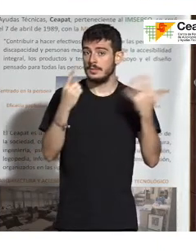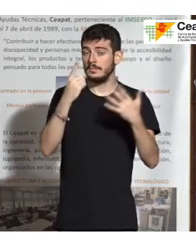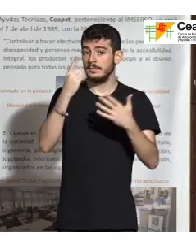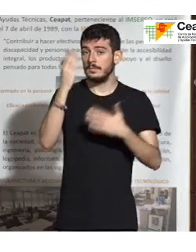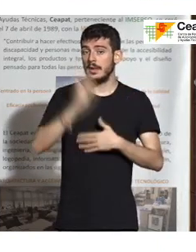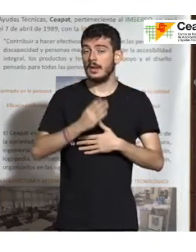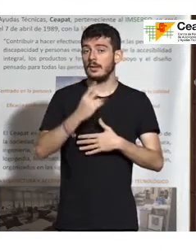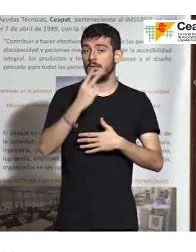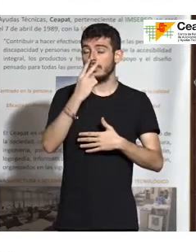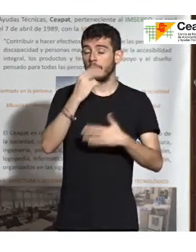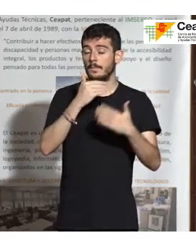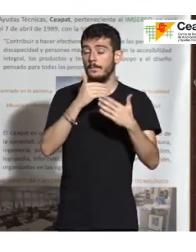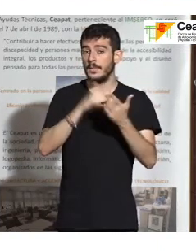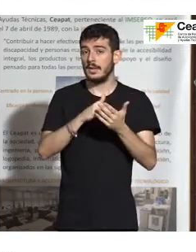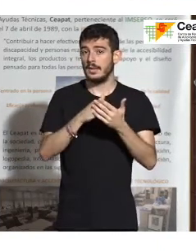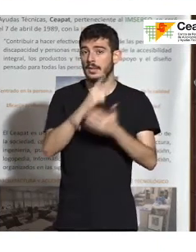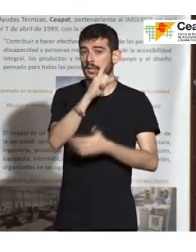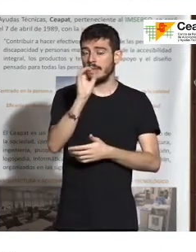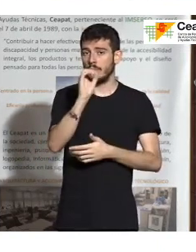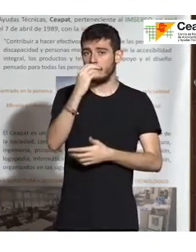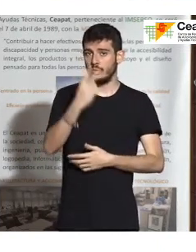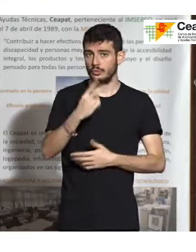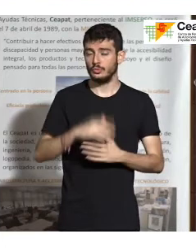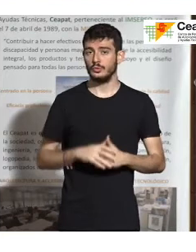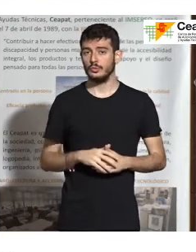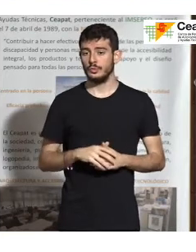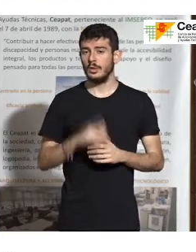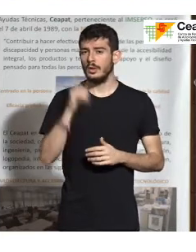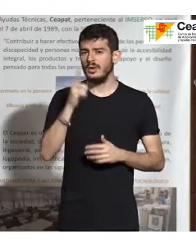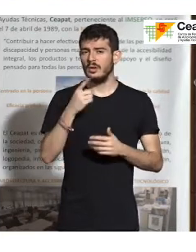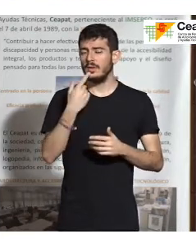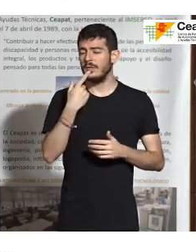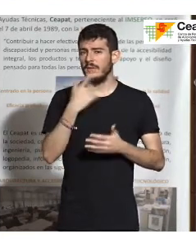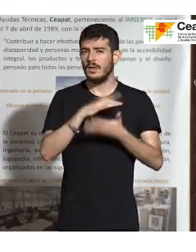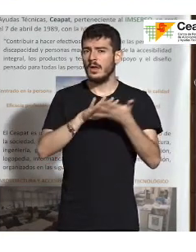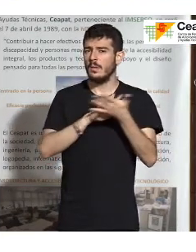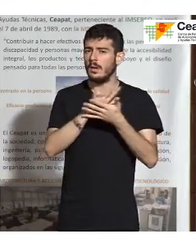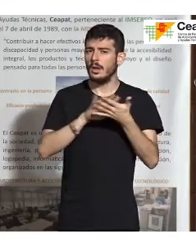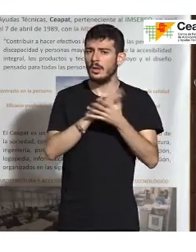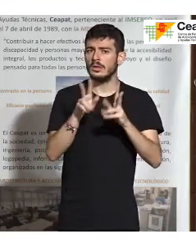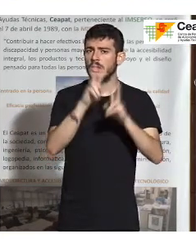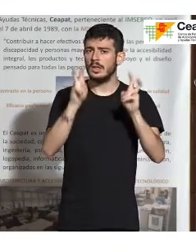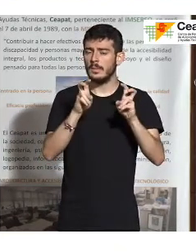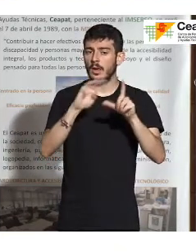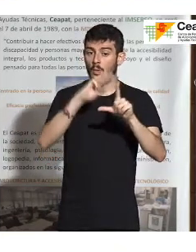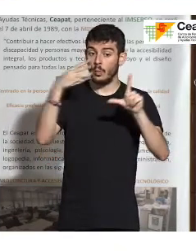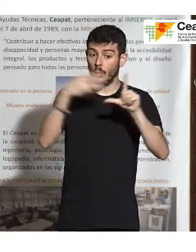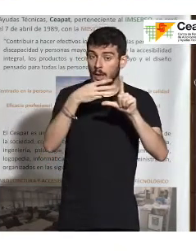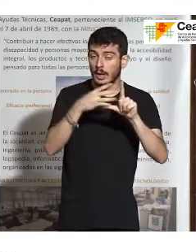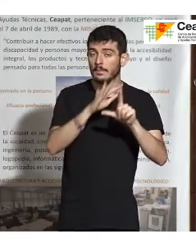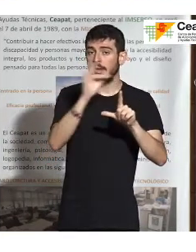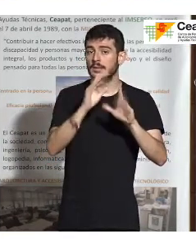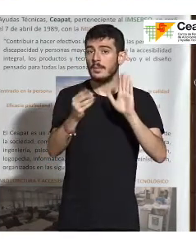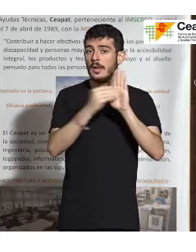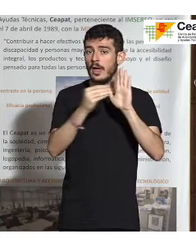que habla sobre la accesibilidad de las páginas web y aplicaciones